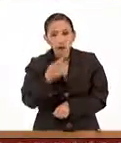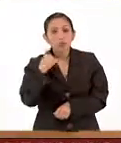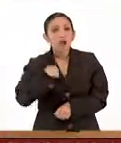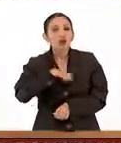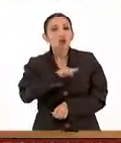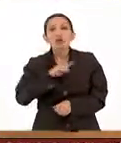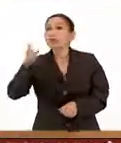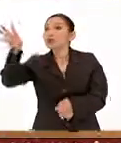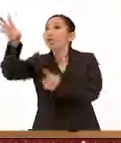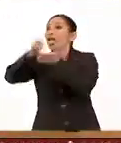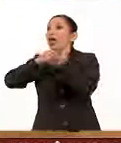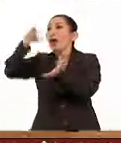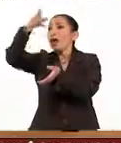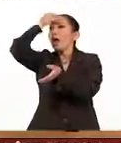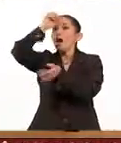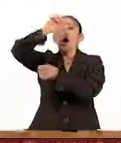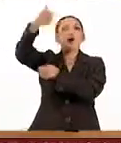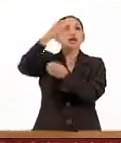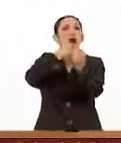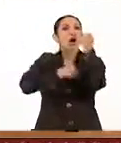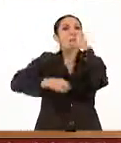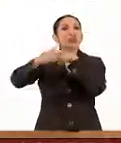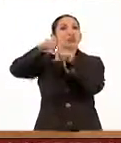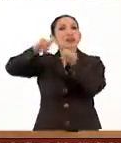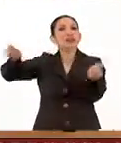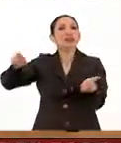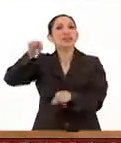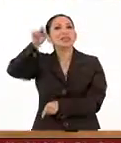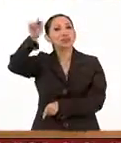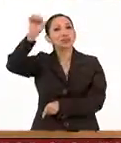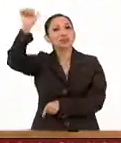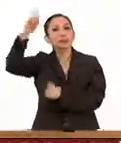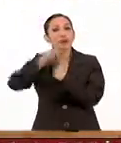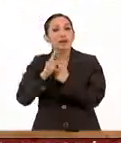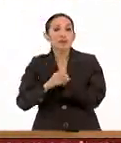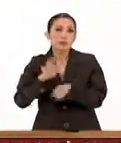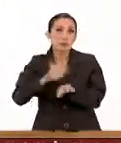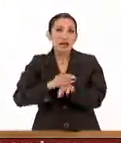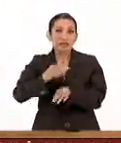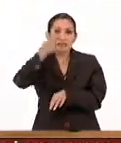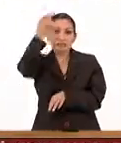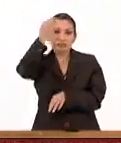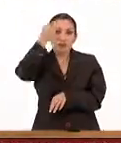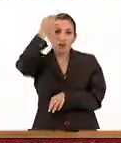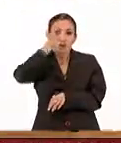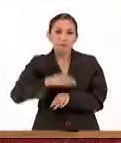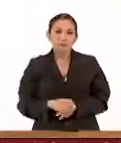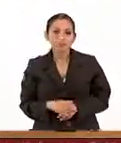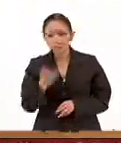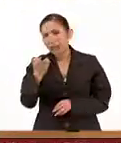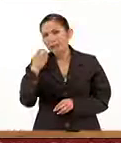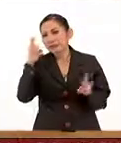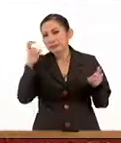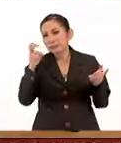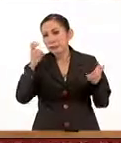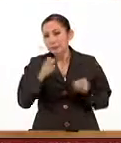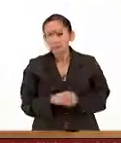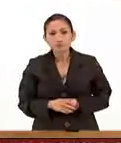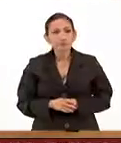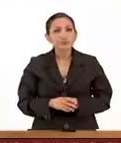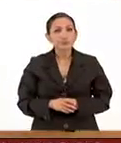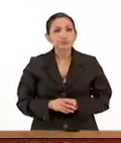hemos adaptado otros patrones de consumo de alimentos, especialmente del norte. En ese sentido, maestro,